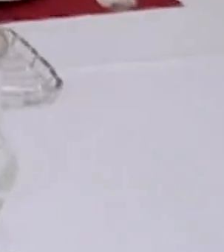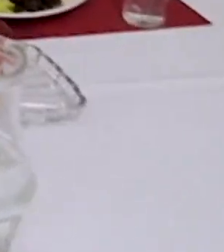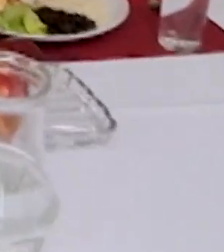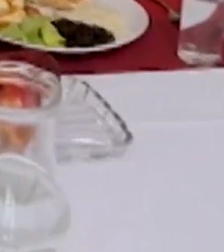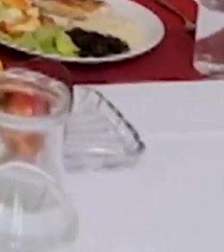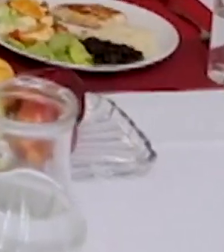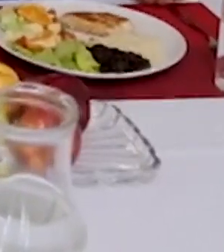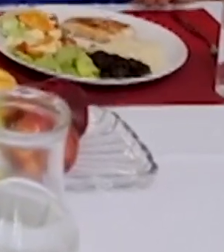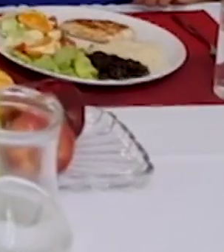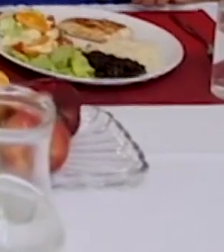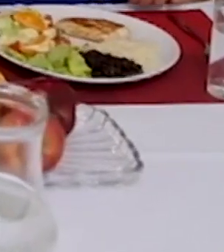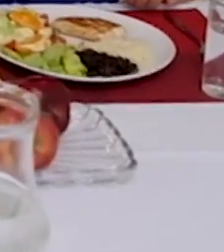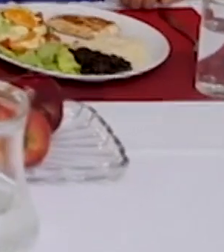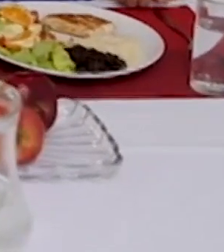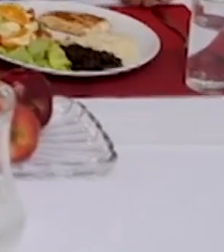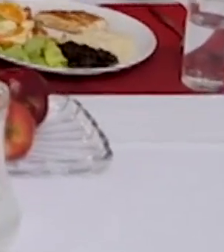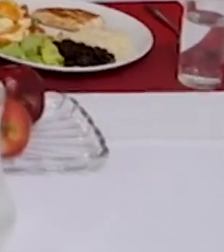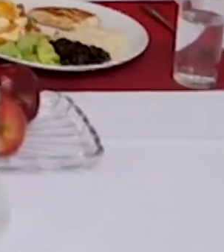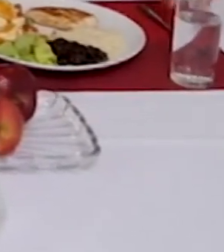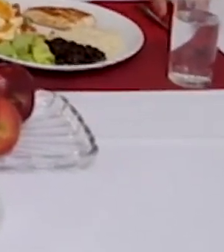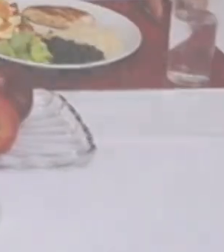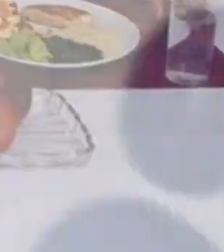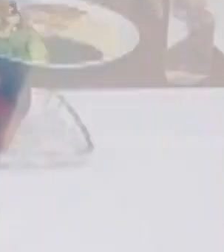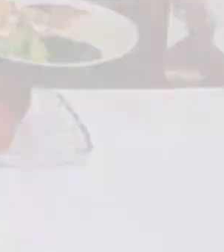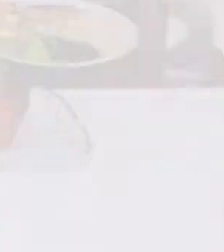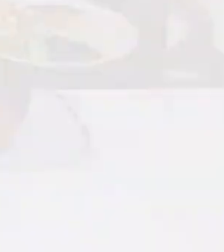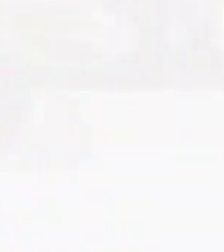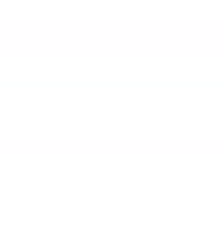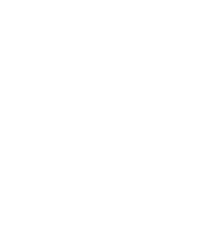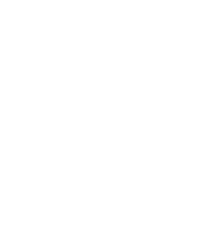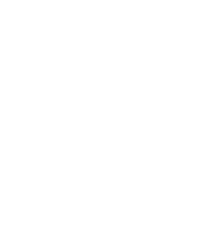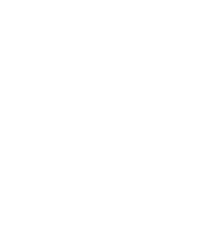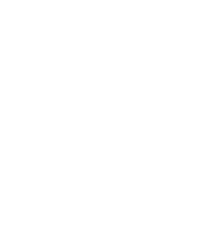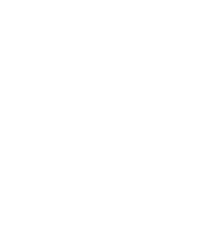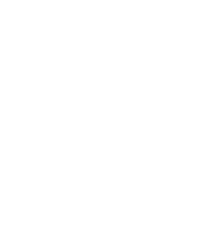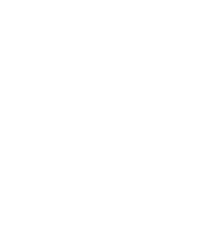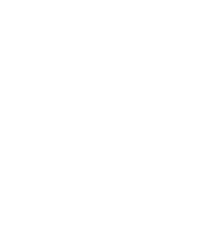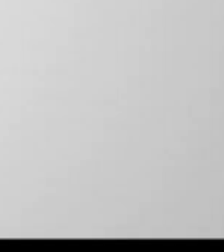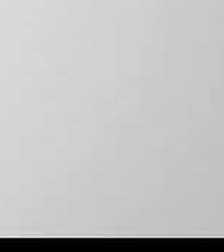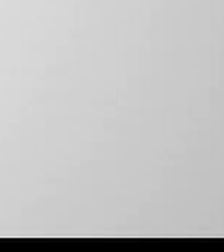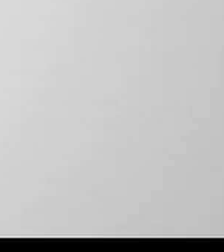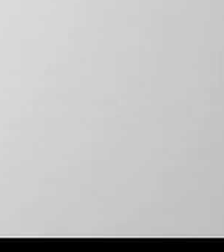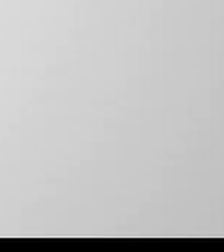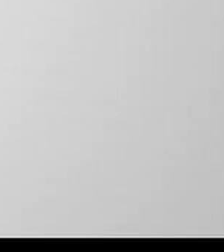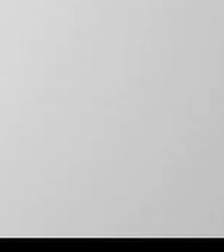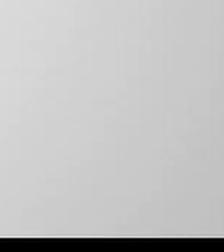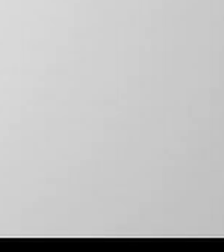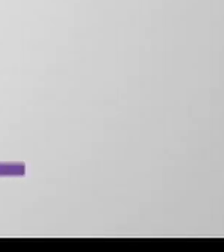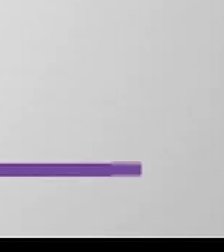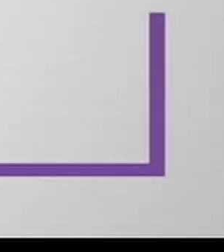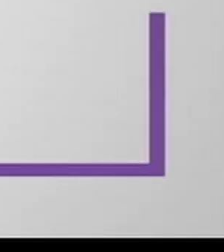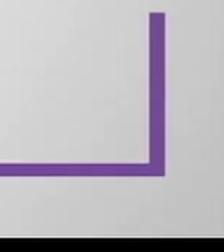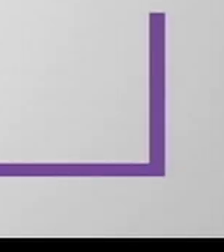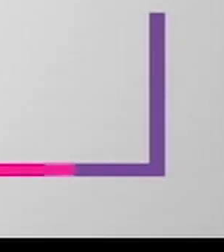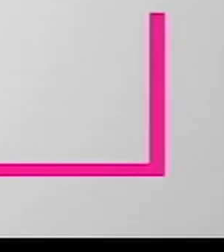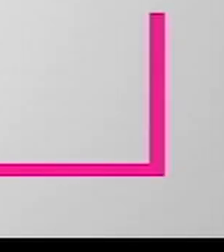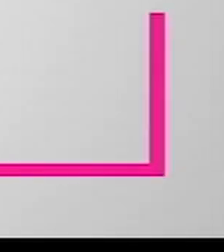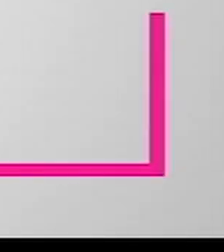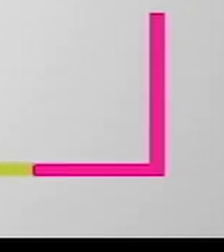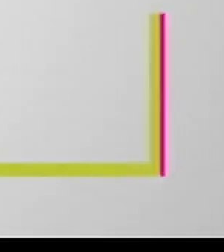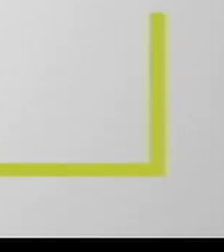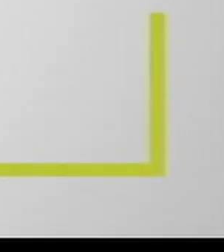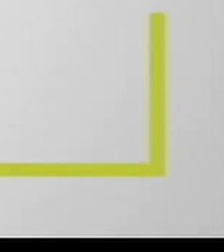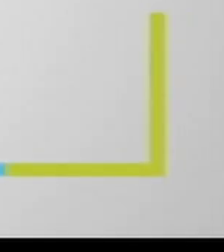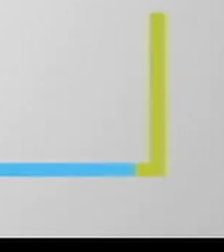cocinemos de nuevo en casa caja costarricense de seguro social tenés alguna